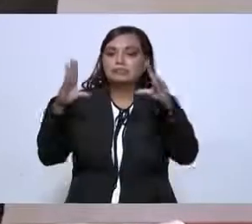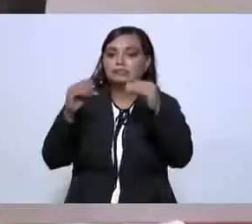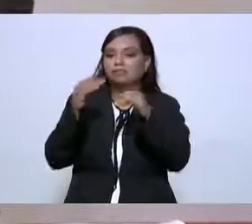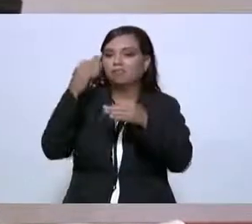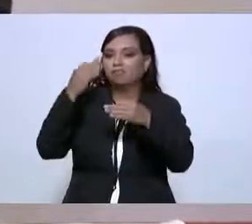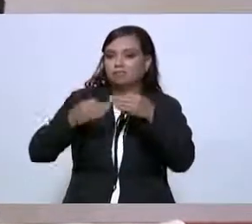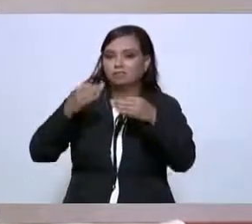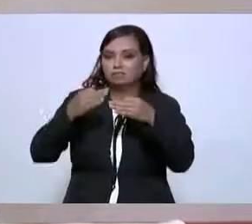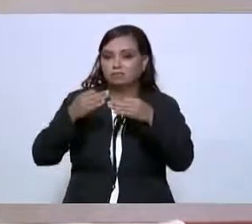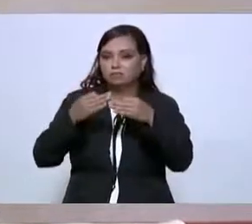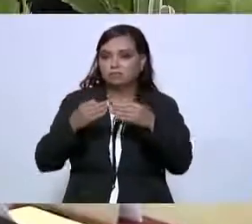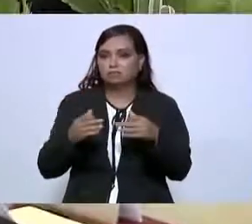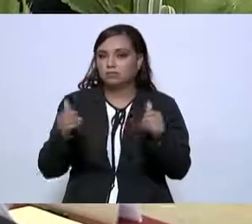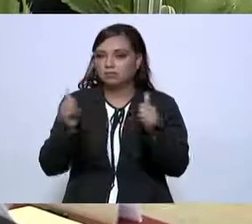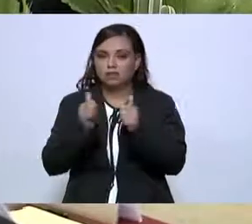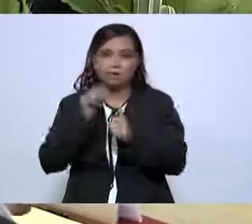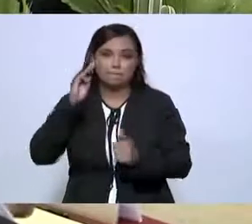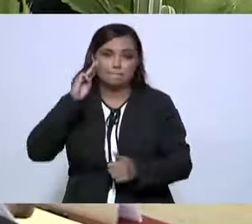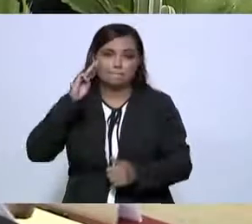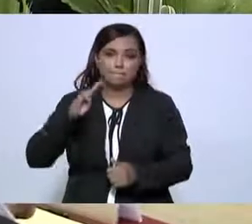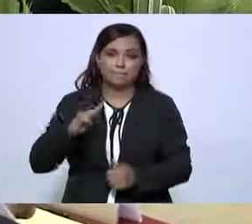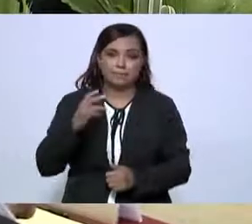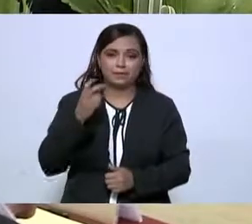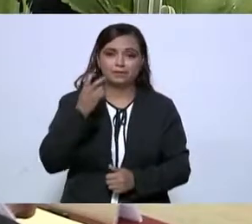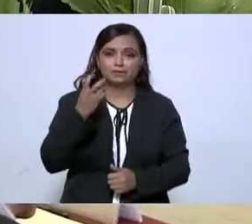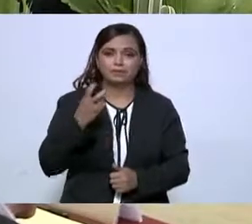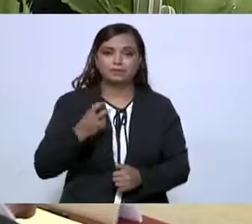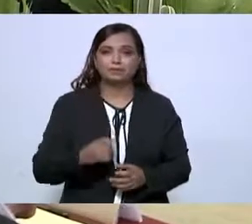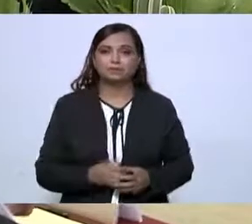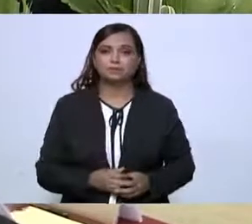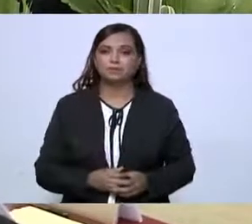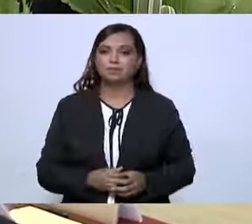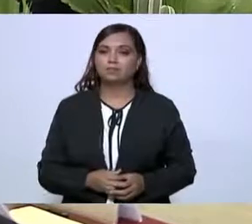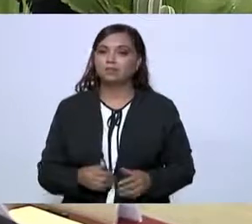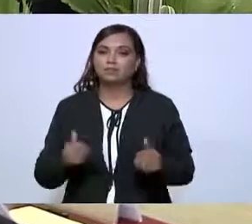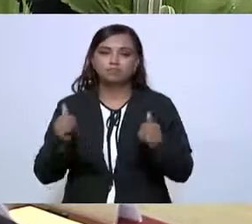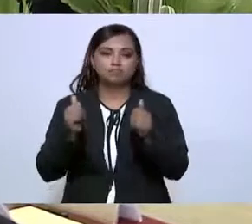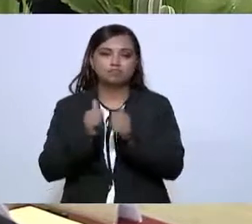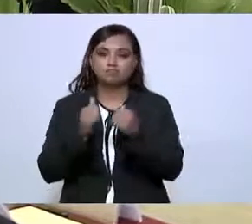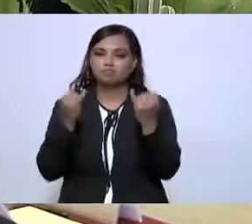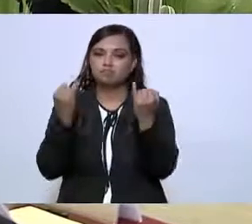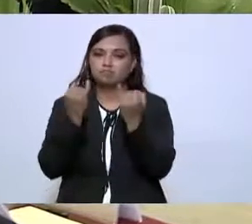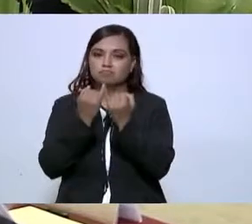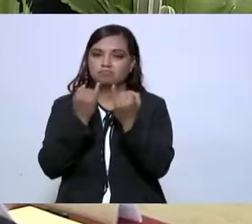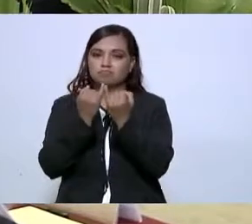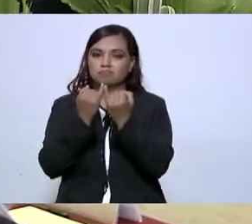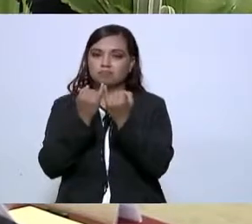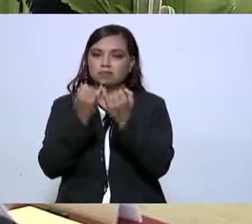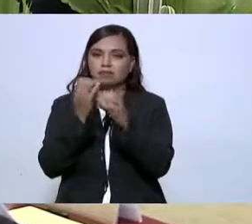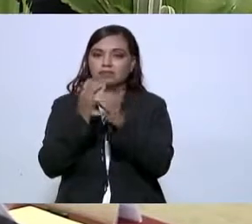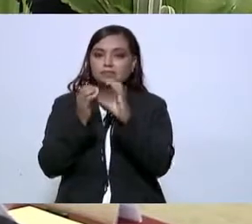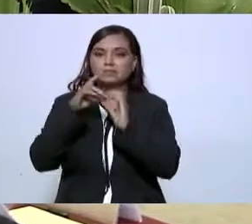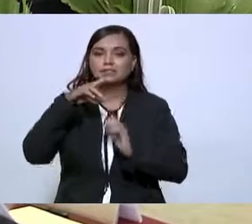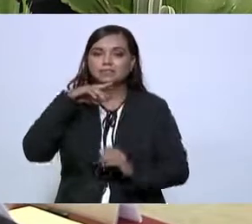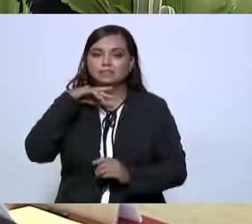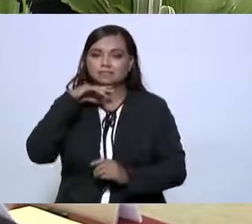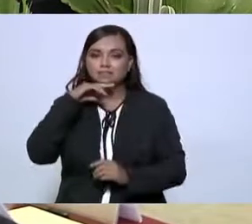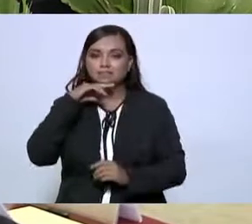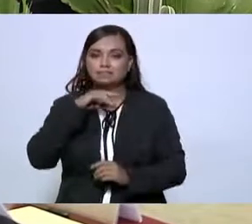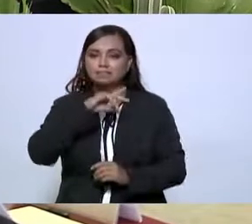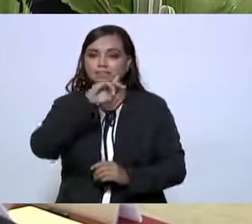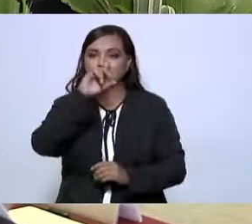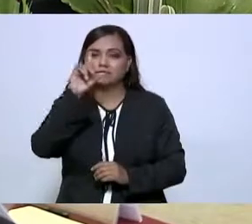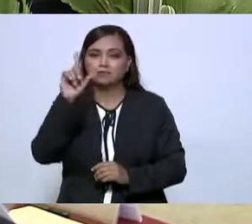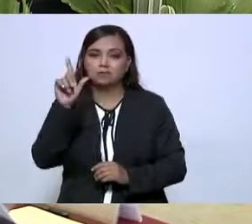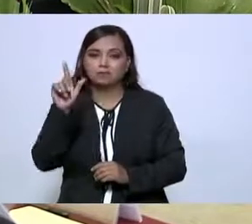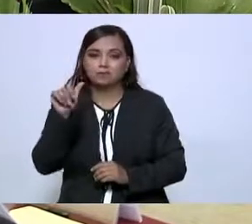ese mal, con esa peste, desde